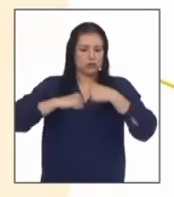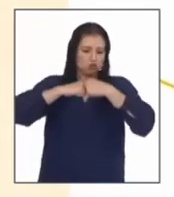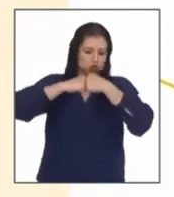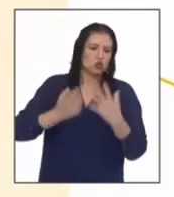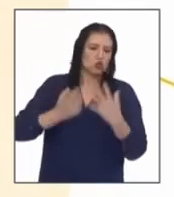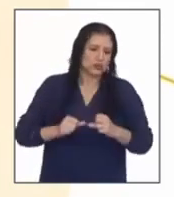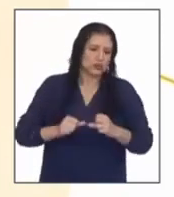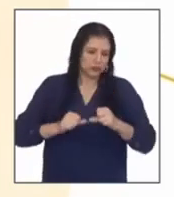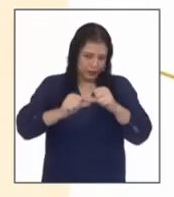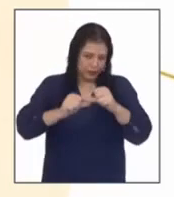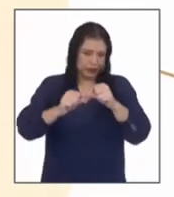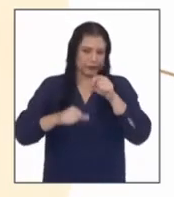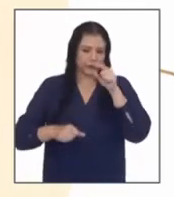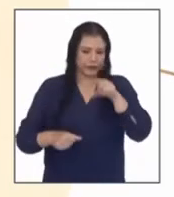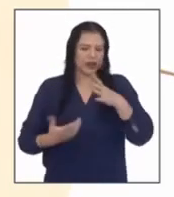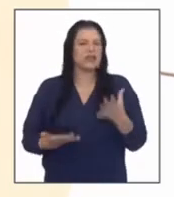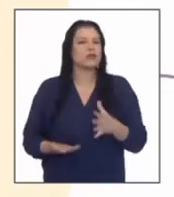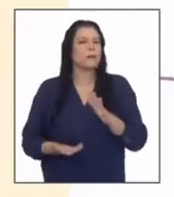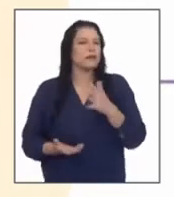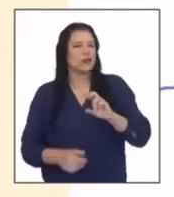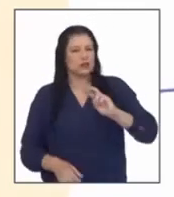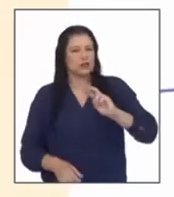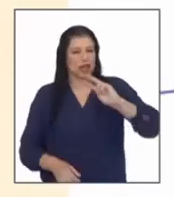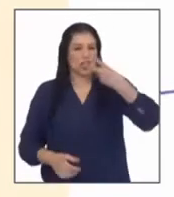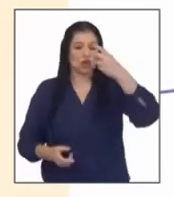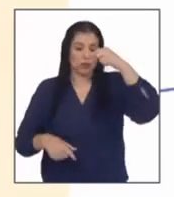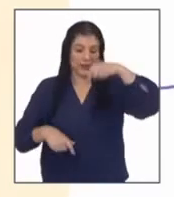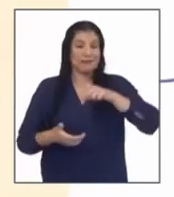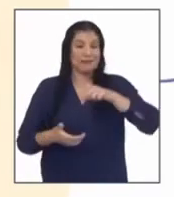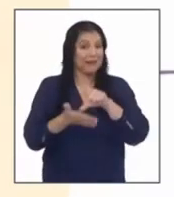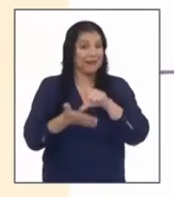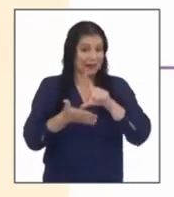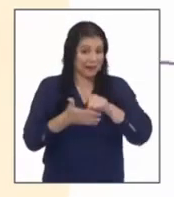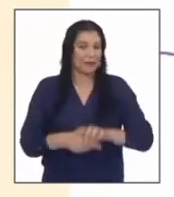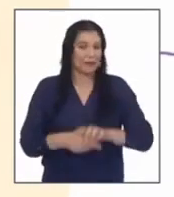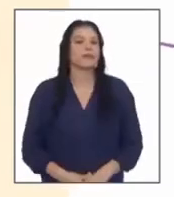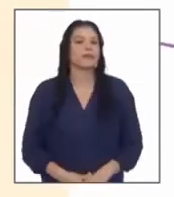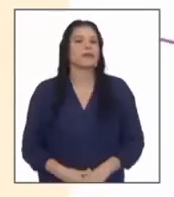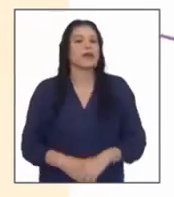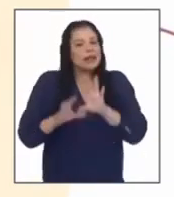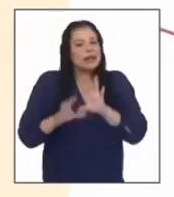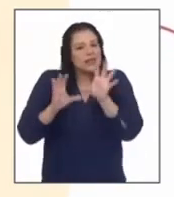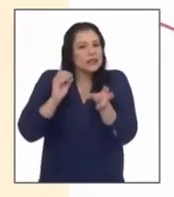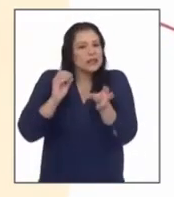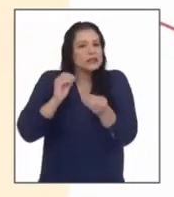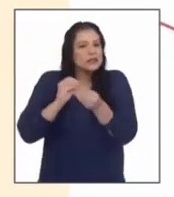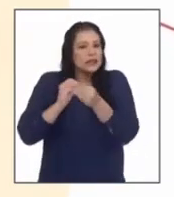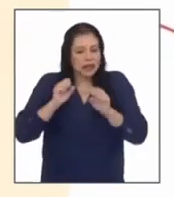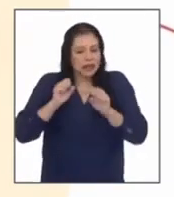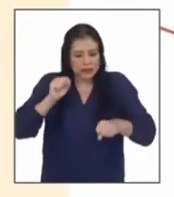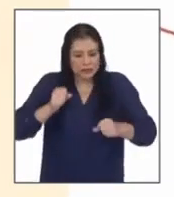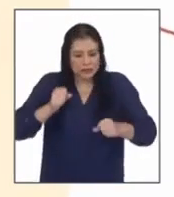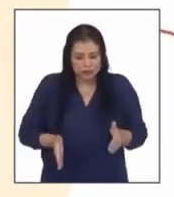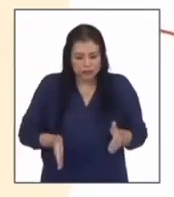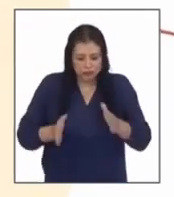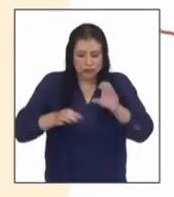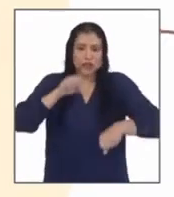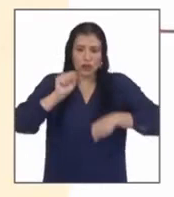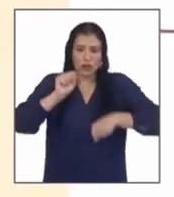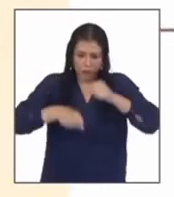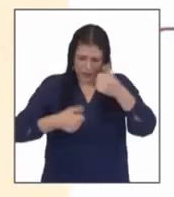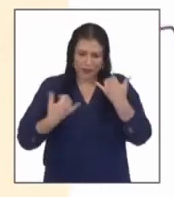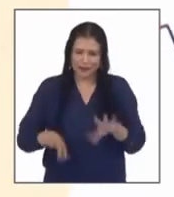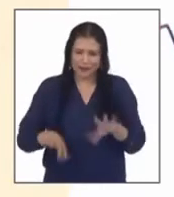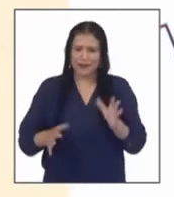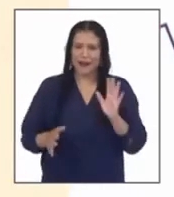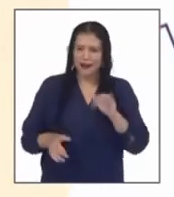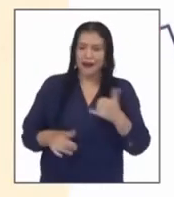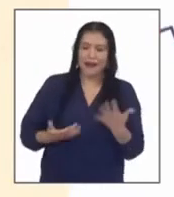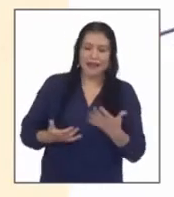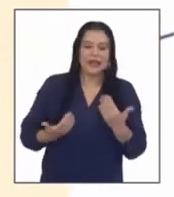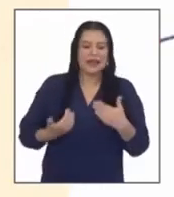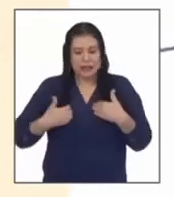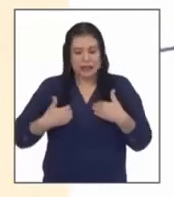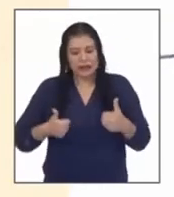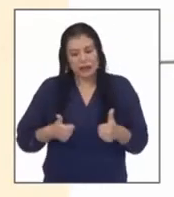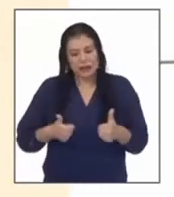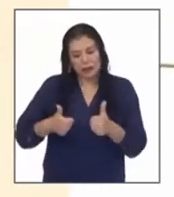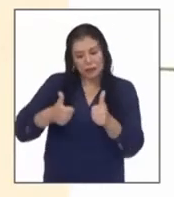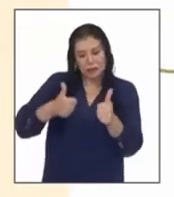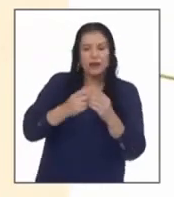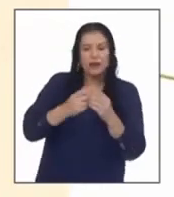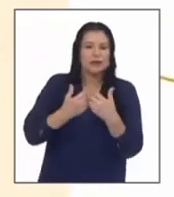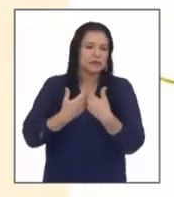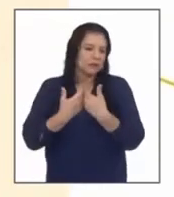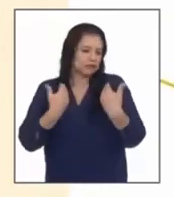fijas esto es casi el doble de las que hay en lima se integrarán las ciclovías ya existentes que actualmente están hechas de forma